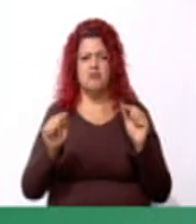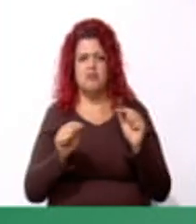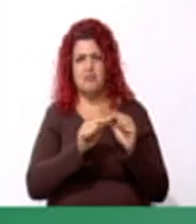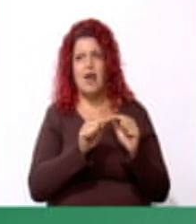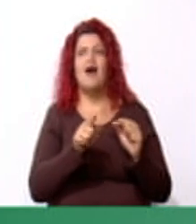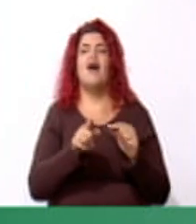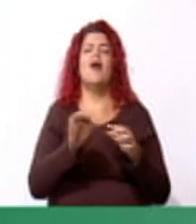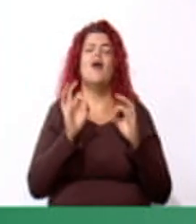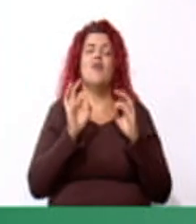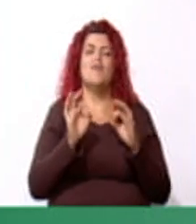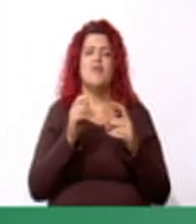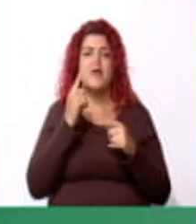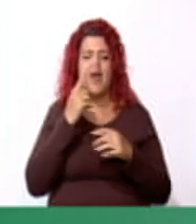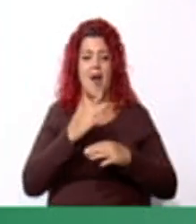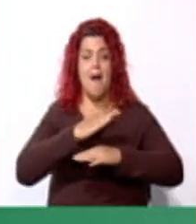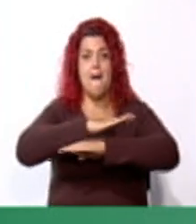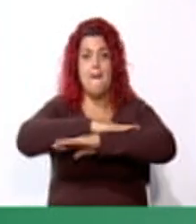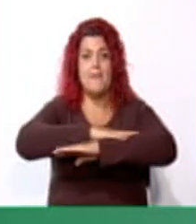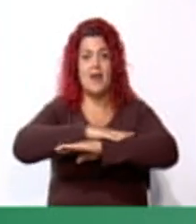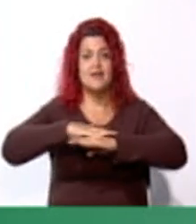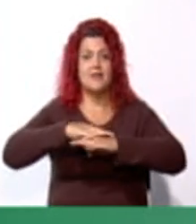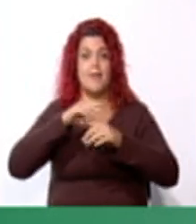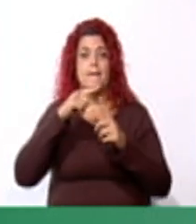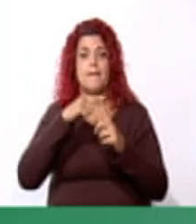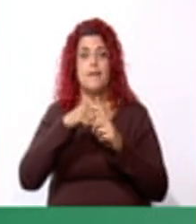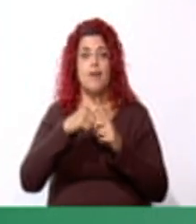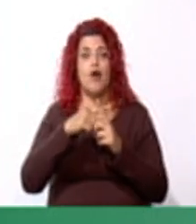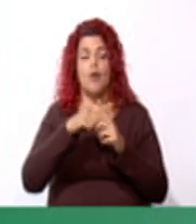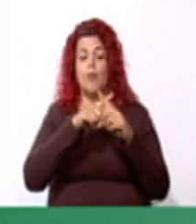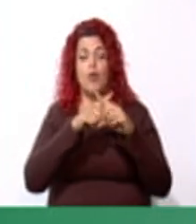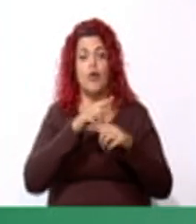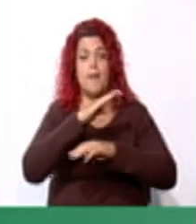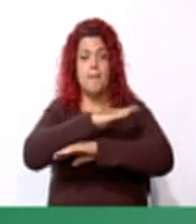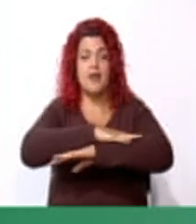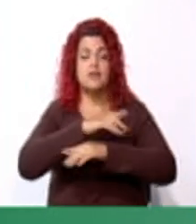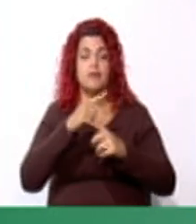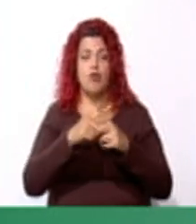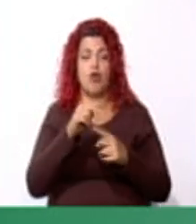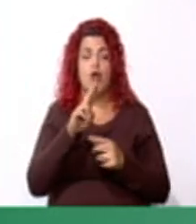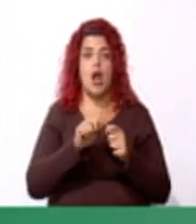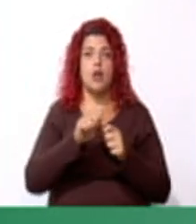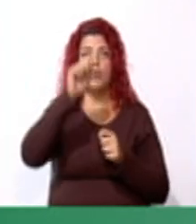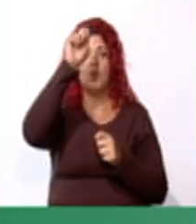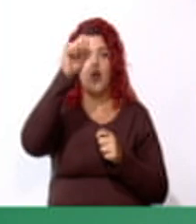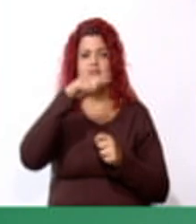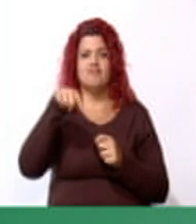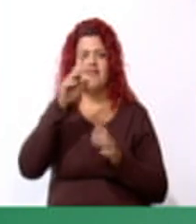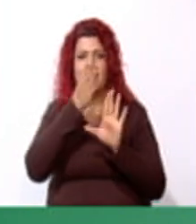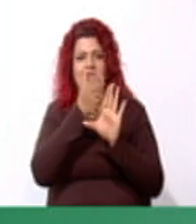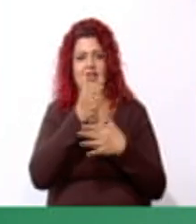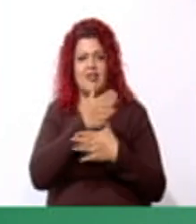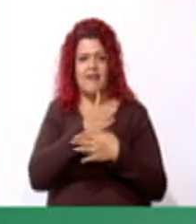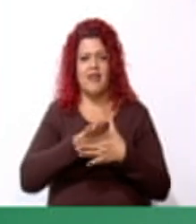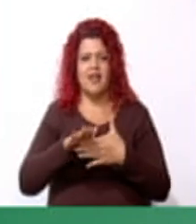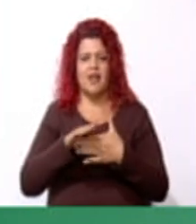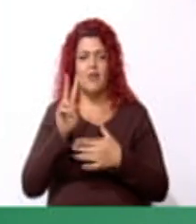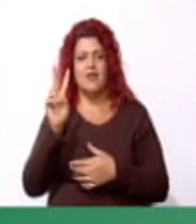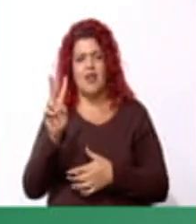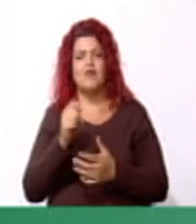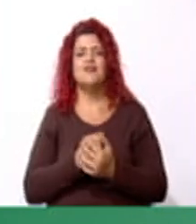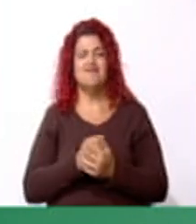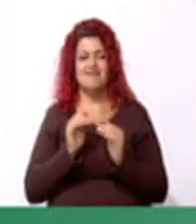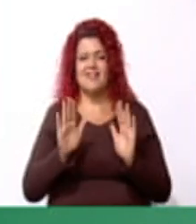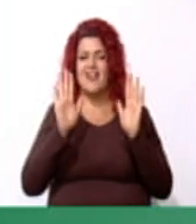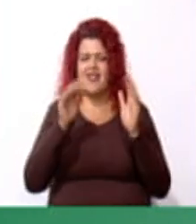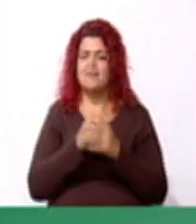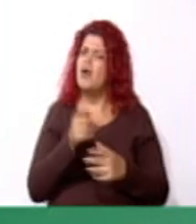Muy bien. Base por altura dividido entre dos. Excelente. Entonces, ¿cuál sería